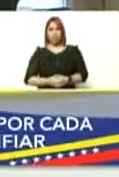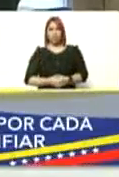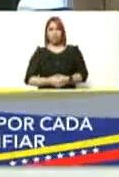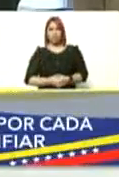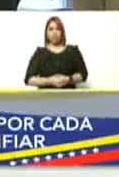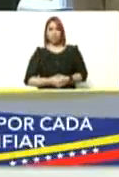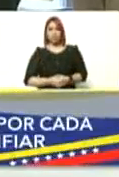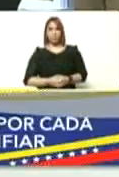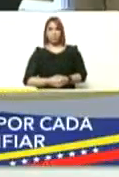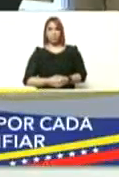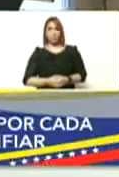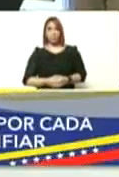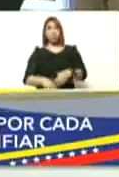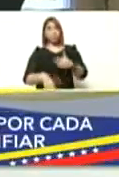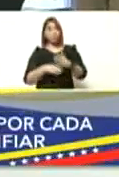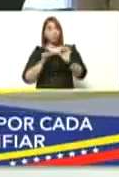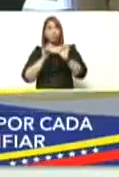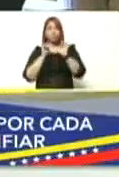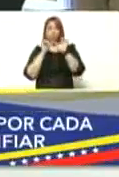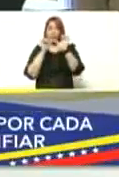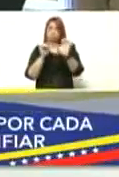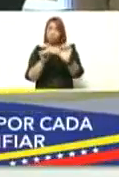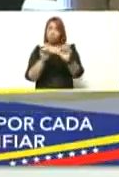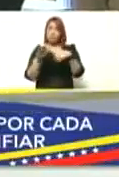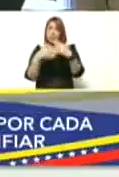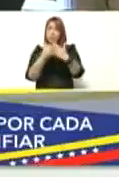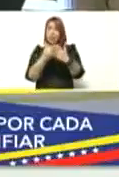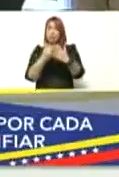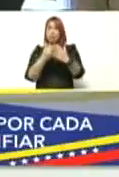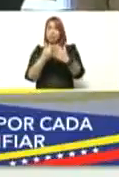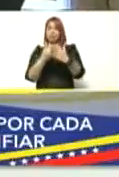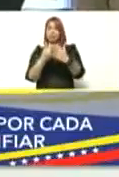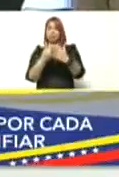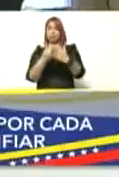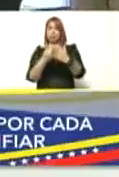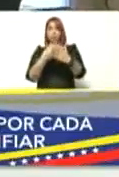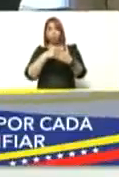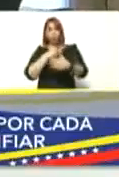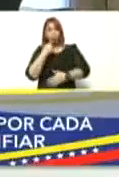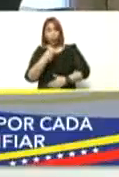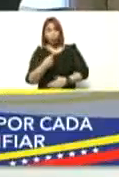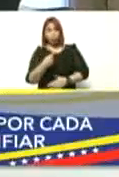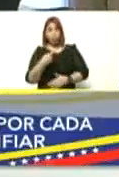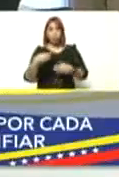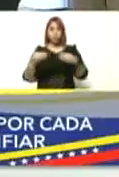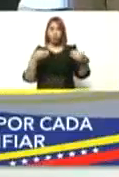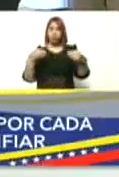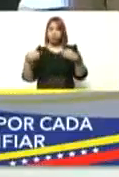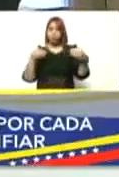y vamos a continuar hasta nuevo aviso con flexibilización